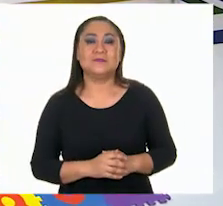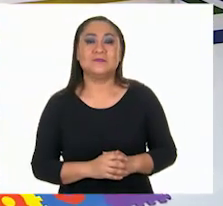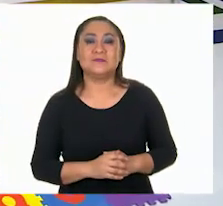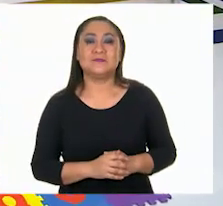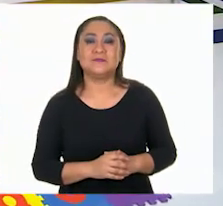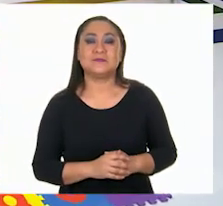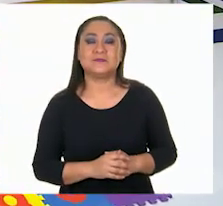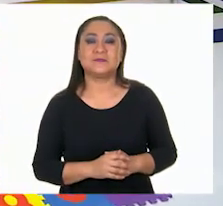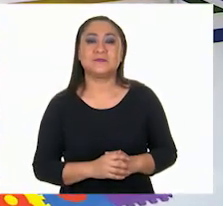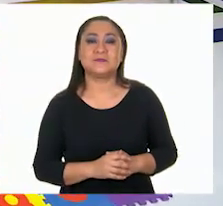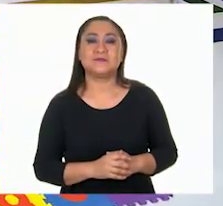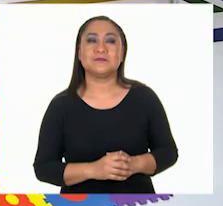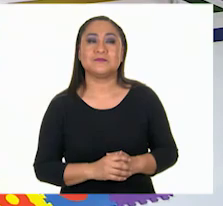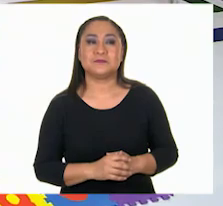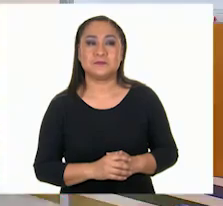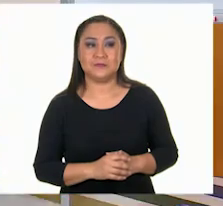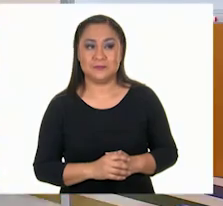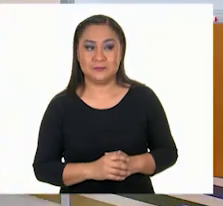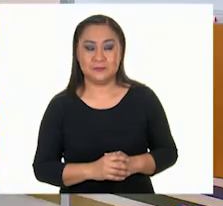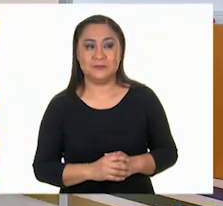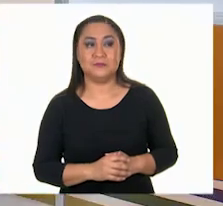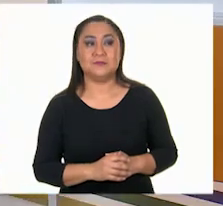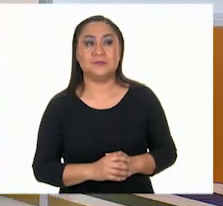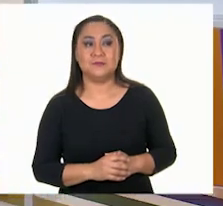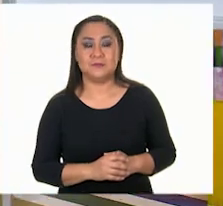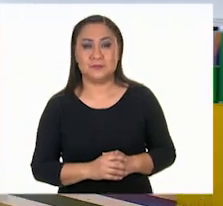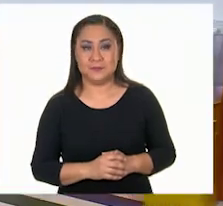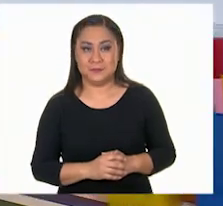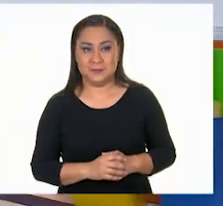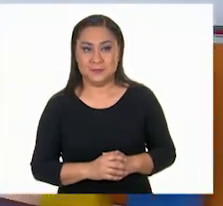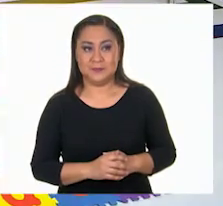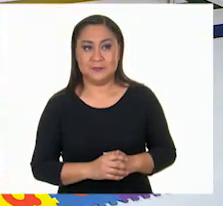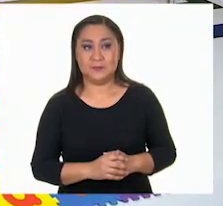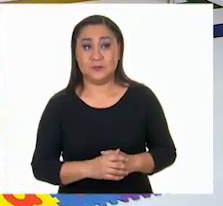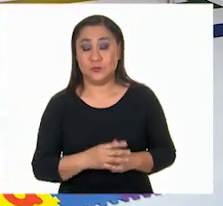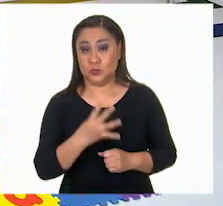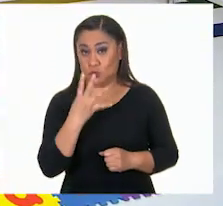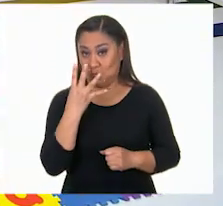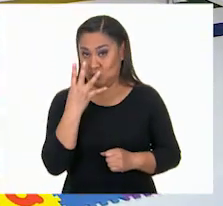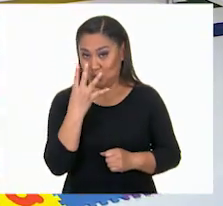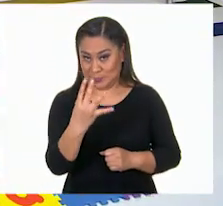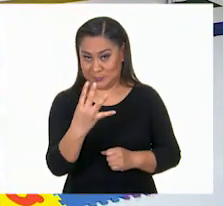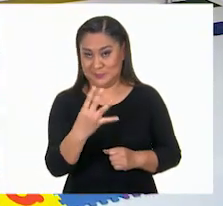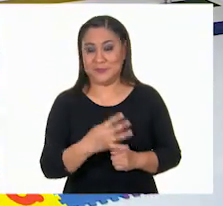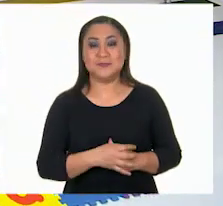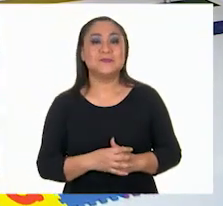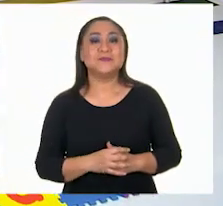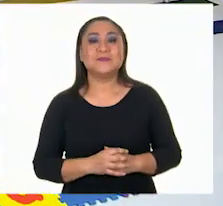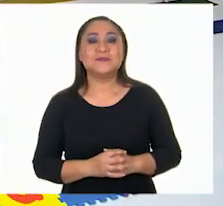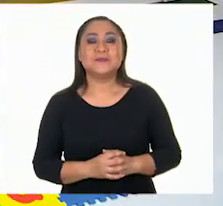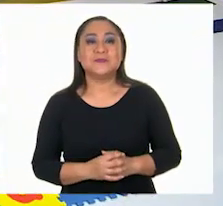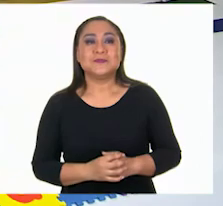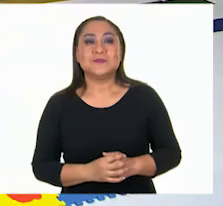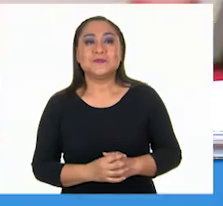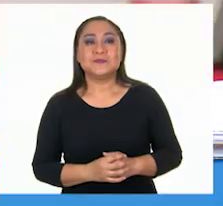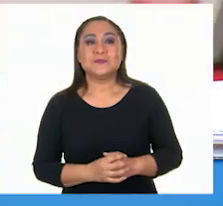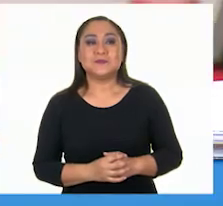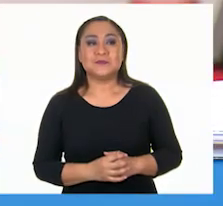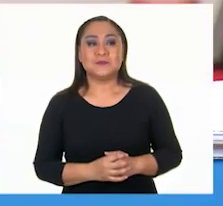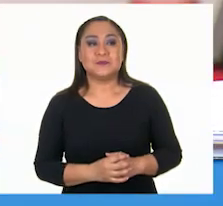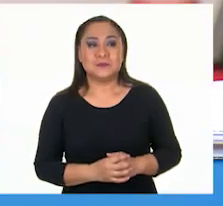cuatro. Vamos a pegarlas. Son cuatro. Ahora.